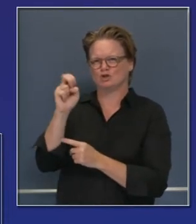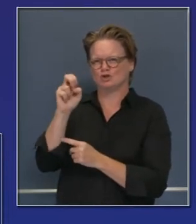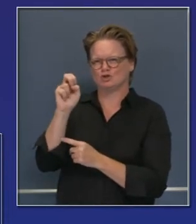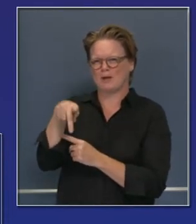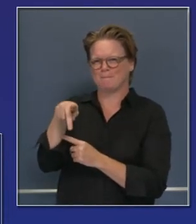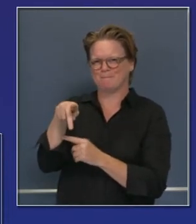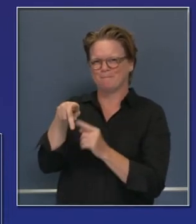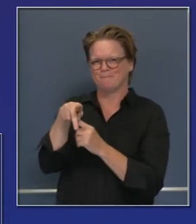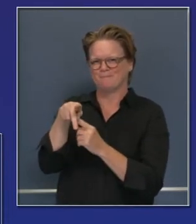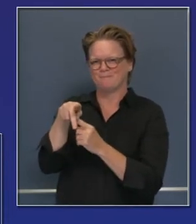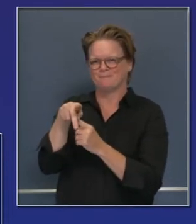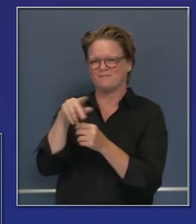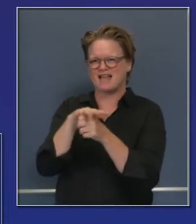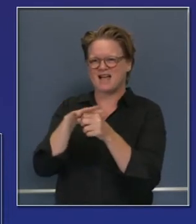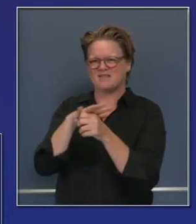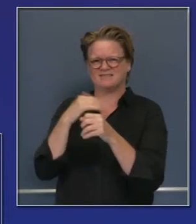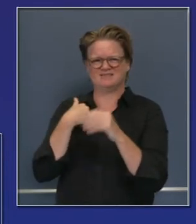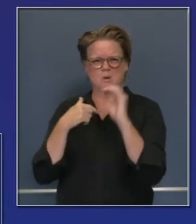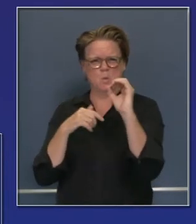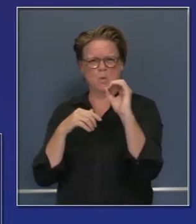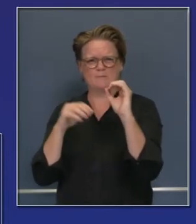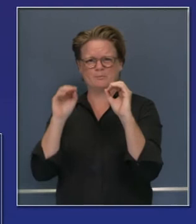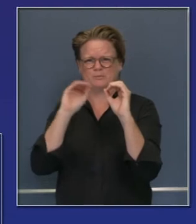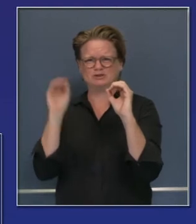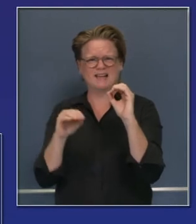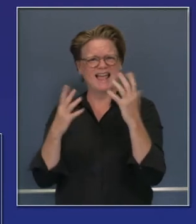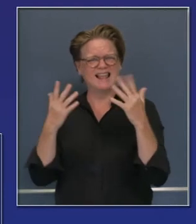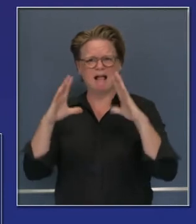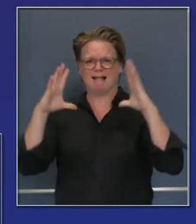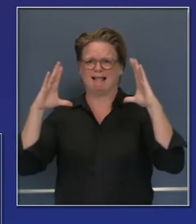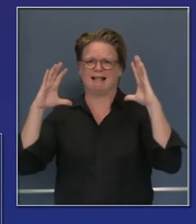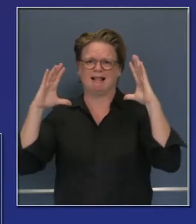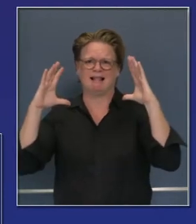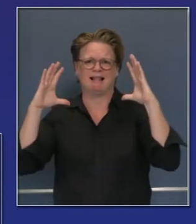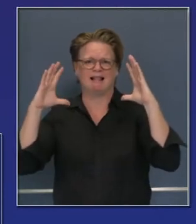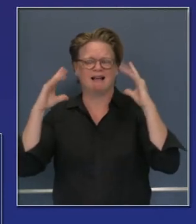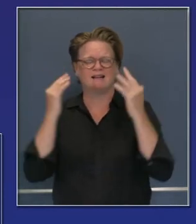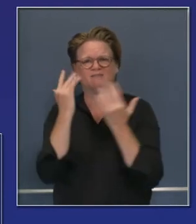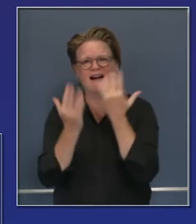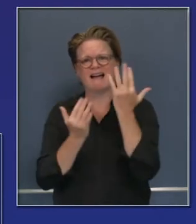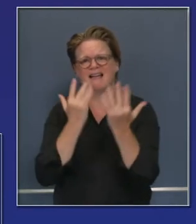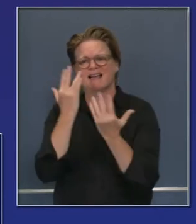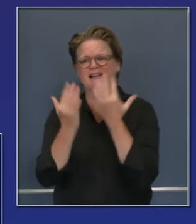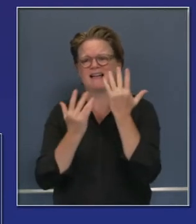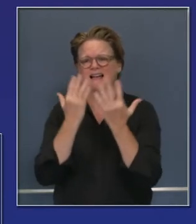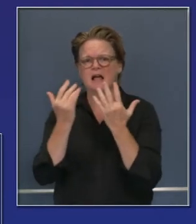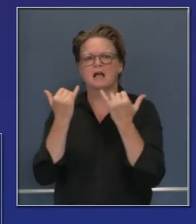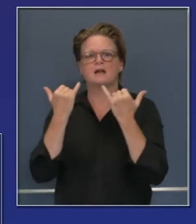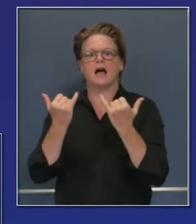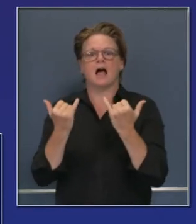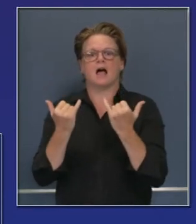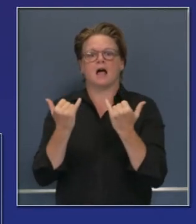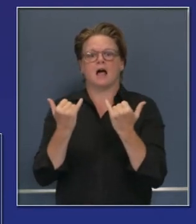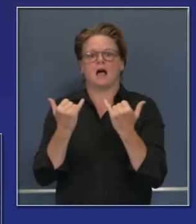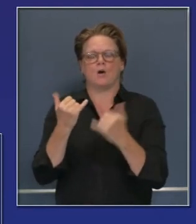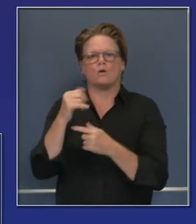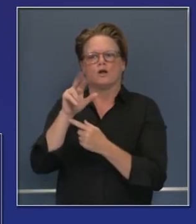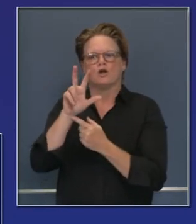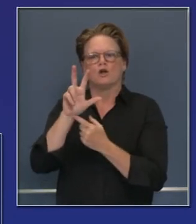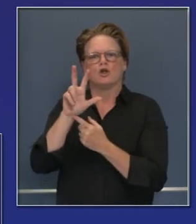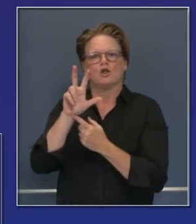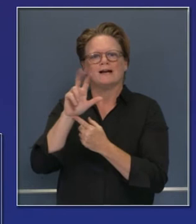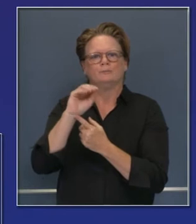26 mil acres quemados y ahora ha crecido modestamente cuánto se ha contenido en un tres por ciento. Pero sí quiero